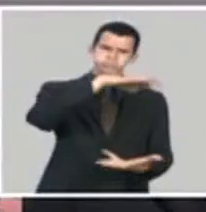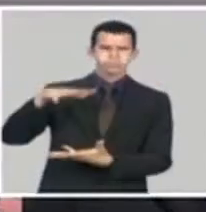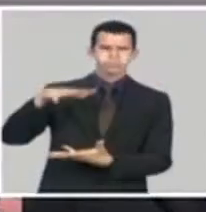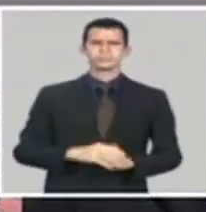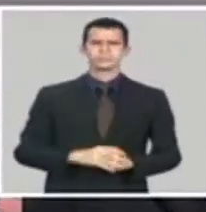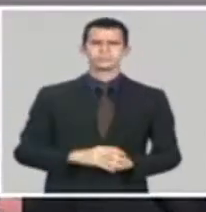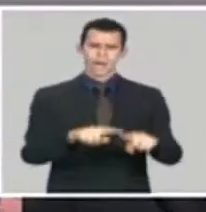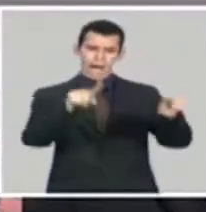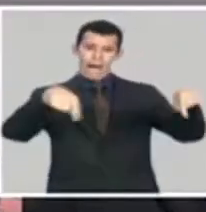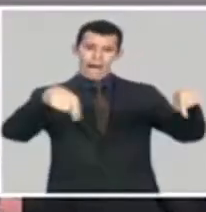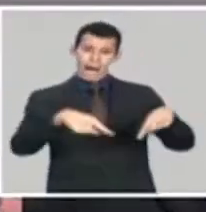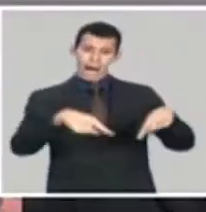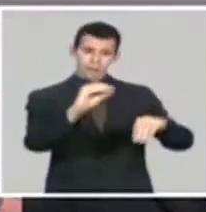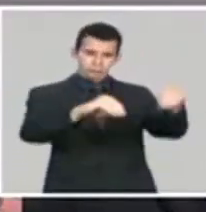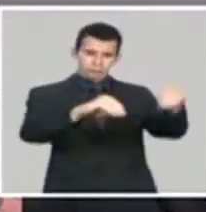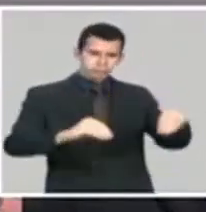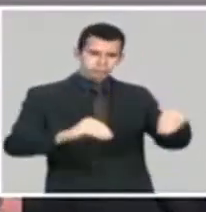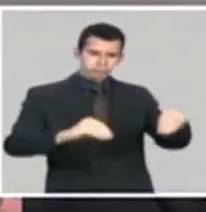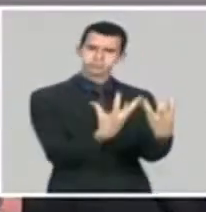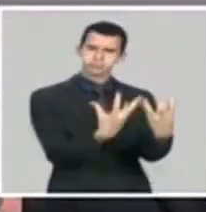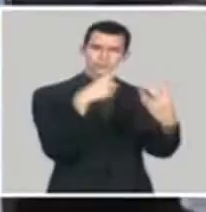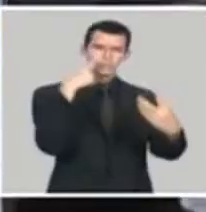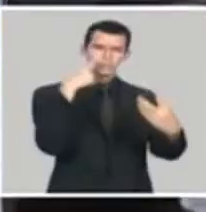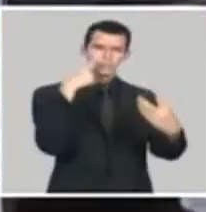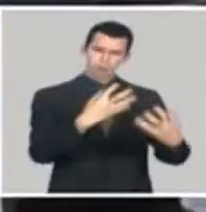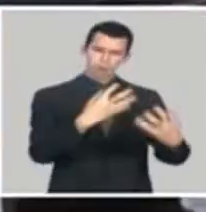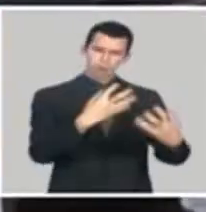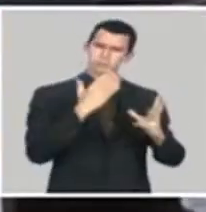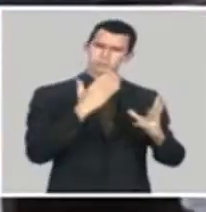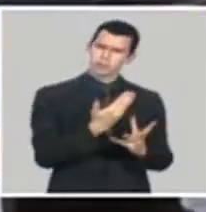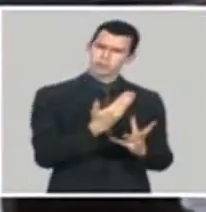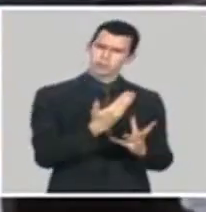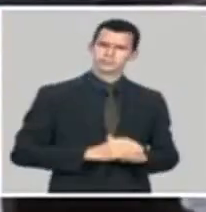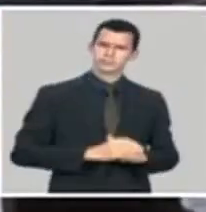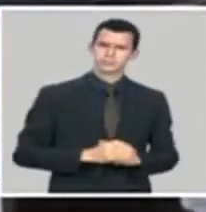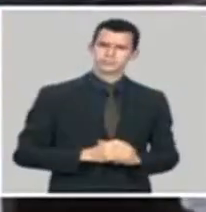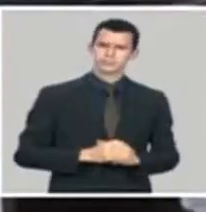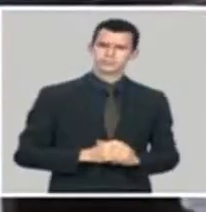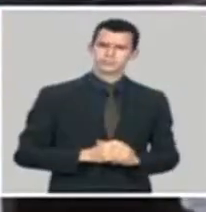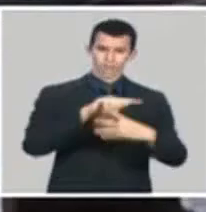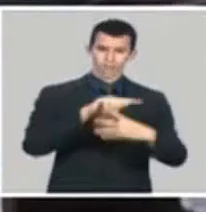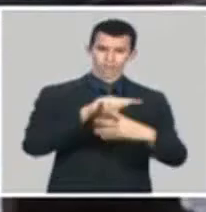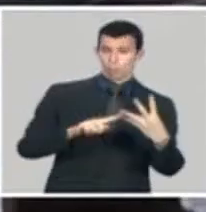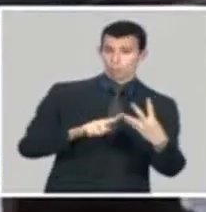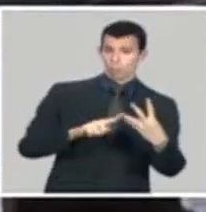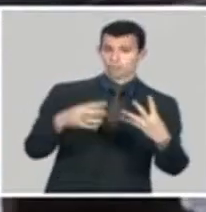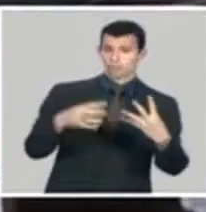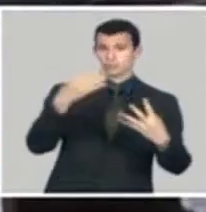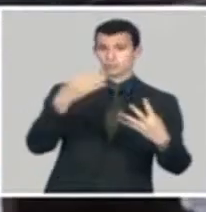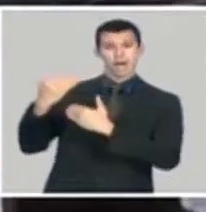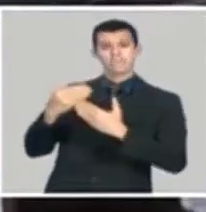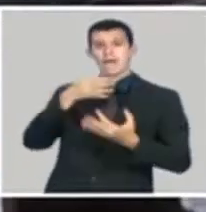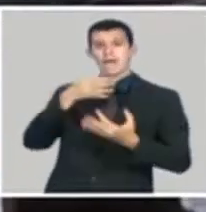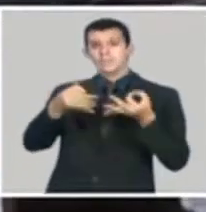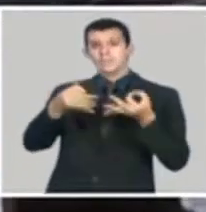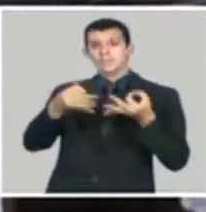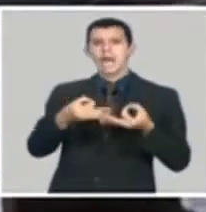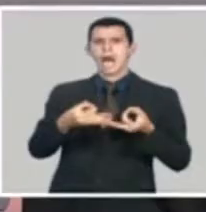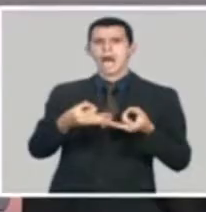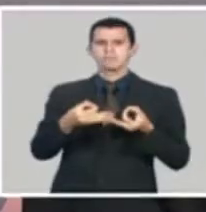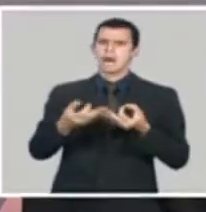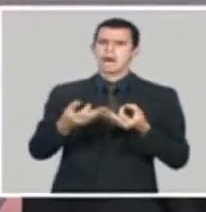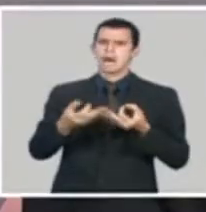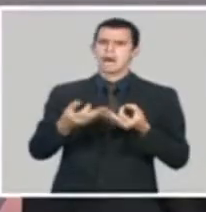El arroz, más de 6 toneladas. En esa zona. En esa zona. Que nunca fue productor de arroz en esa dimensión. O sea, que hay